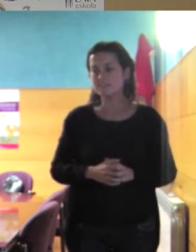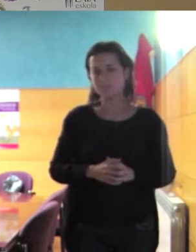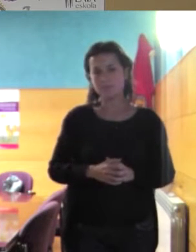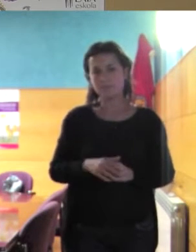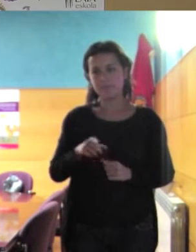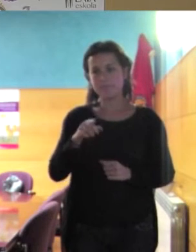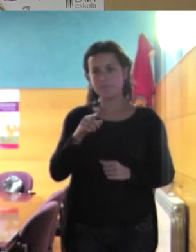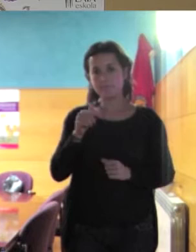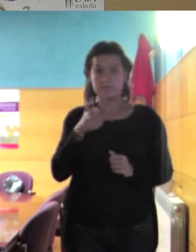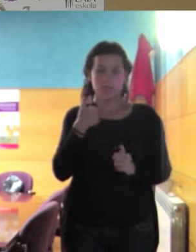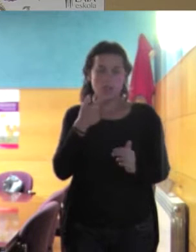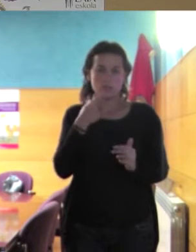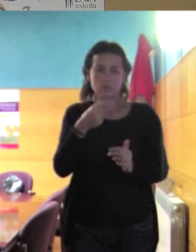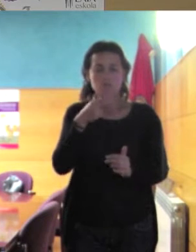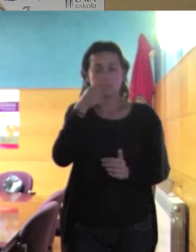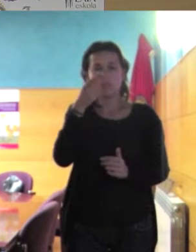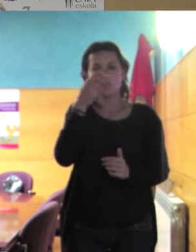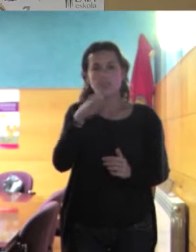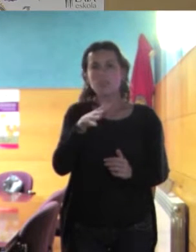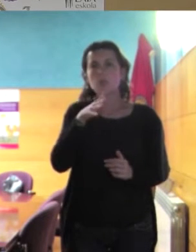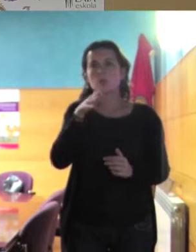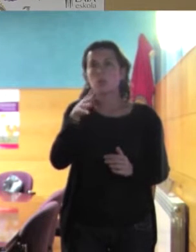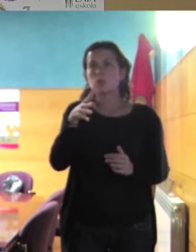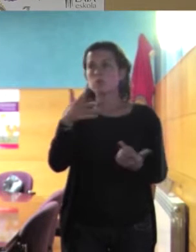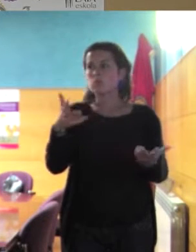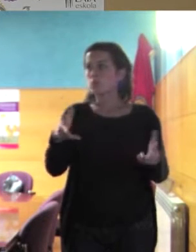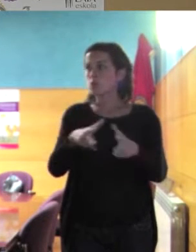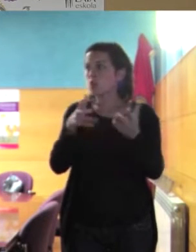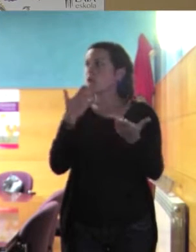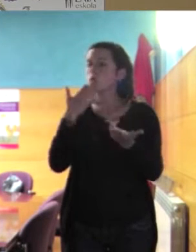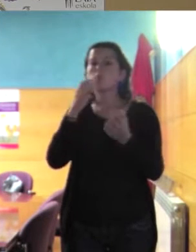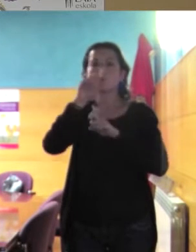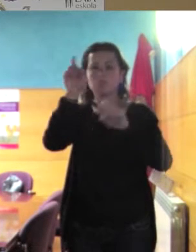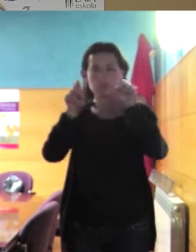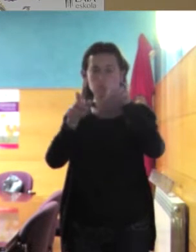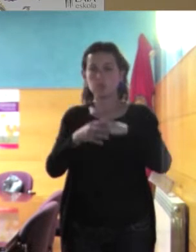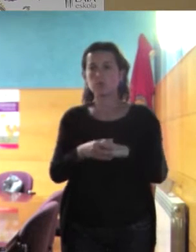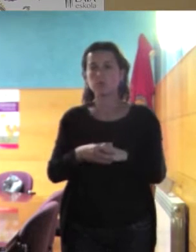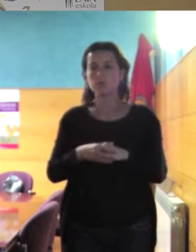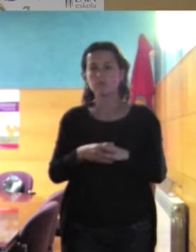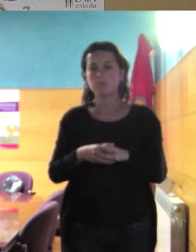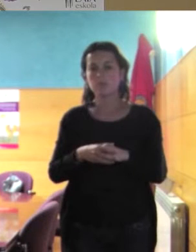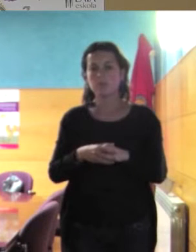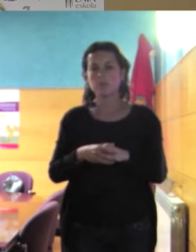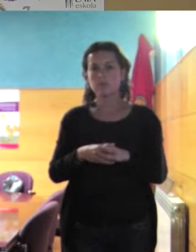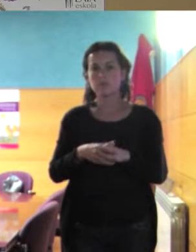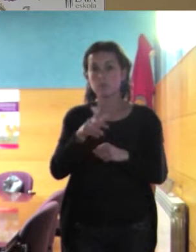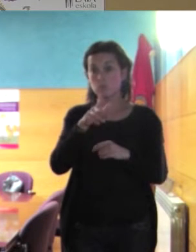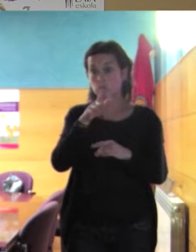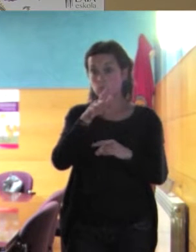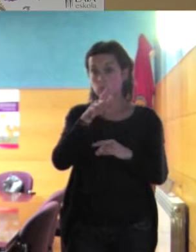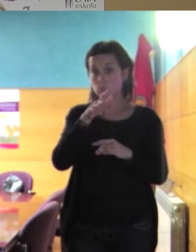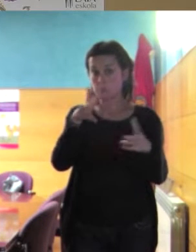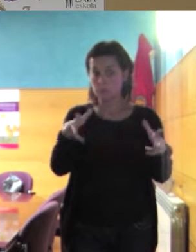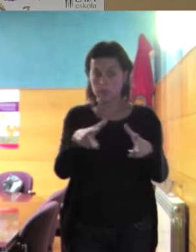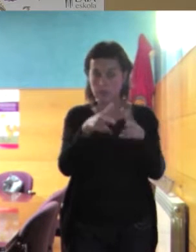interesante, porque cuando en una sociedad, yo ahora os preguntaría, ¿cuál será la actitud que notáis más en la